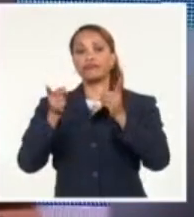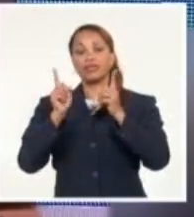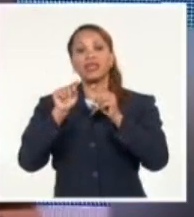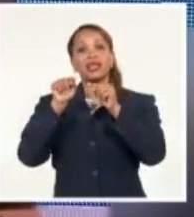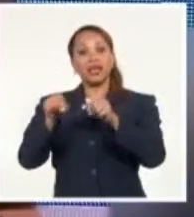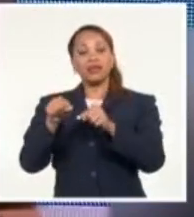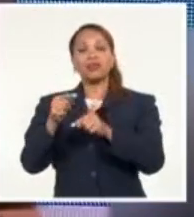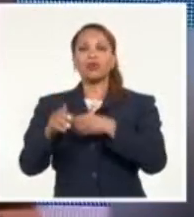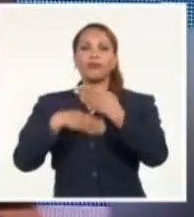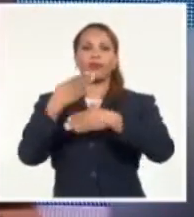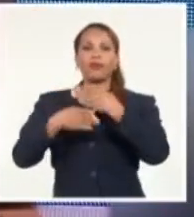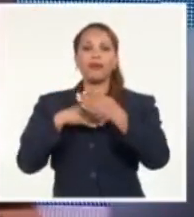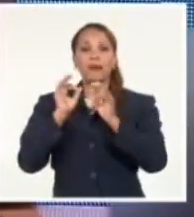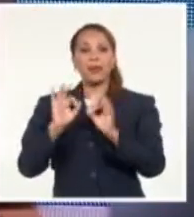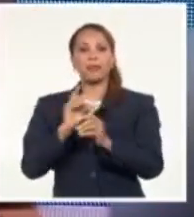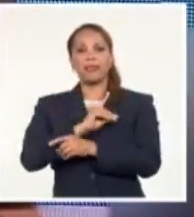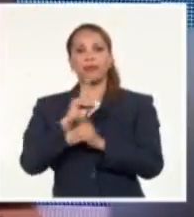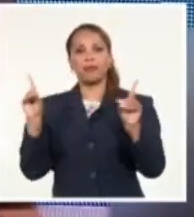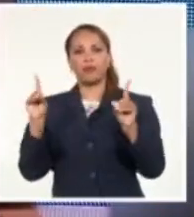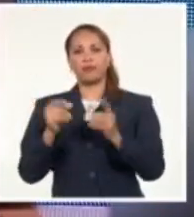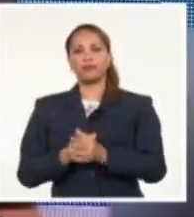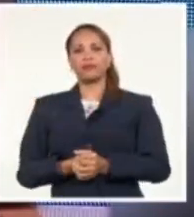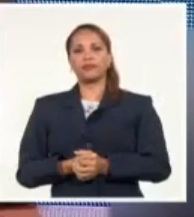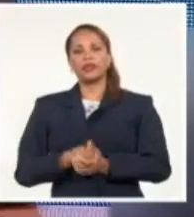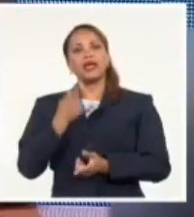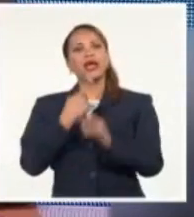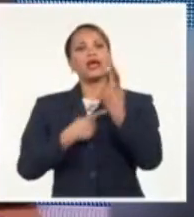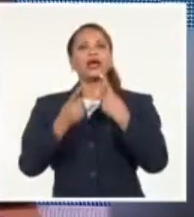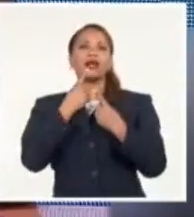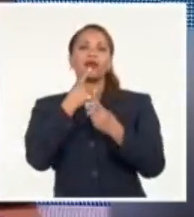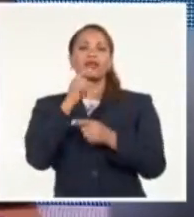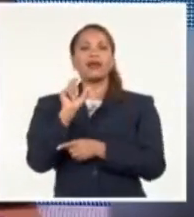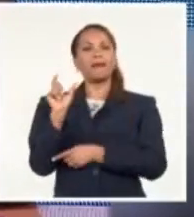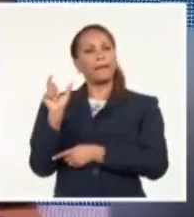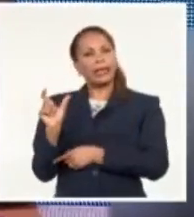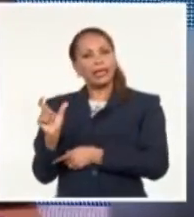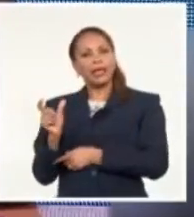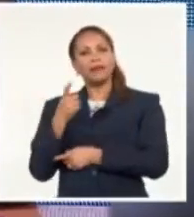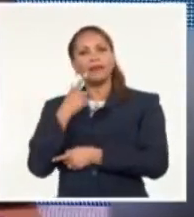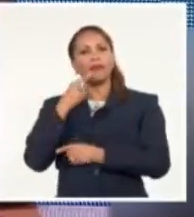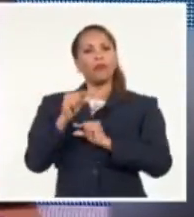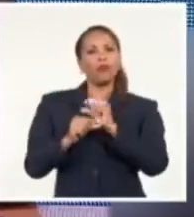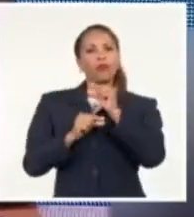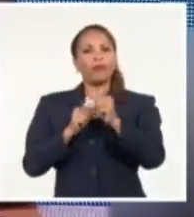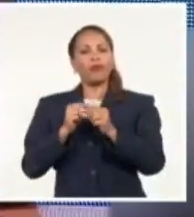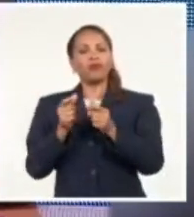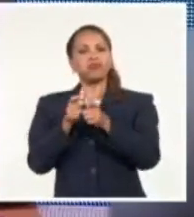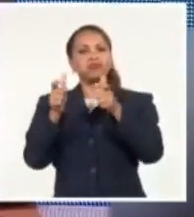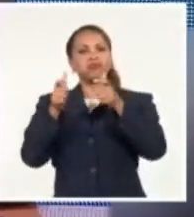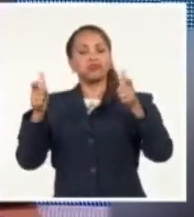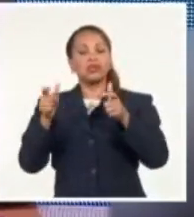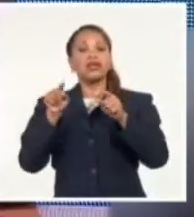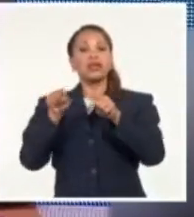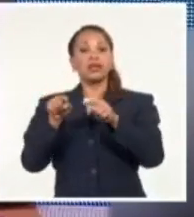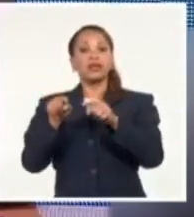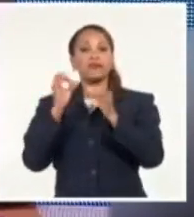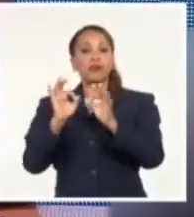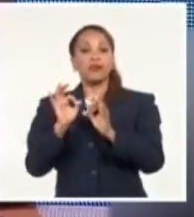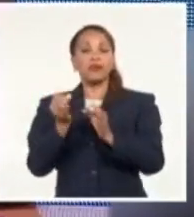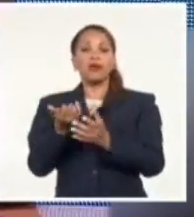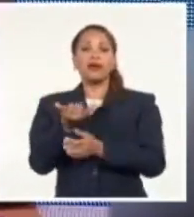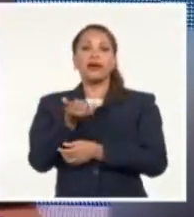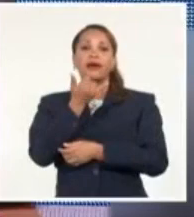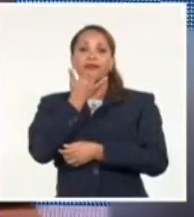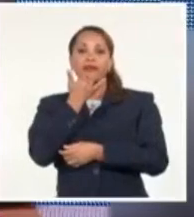jaque a la misma democracia. Se trata de palabras que han ido ganando espacio y que naturalizan